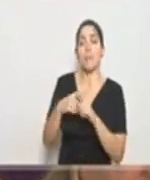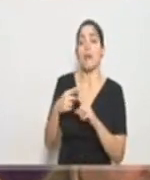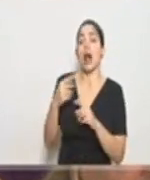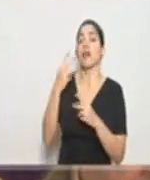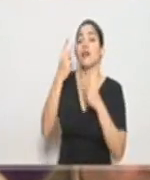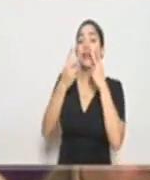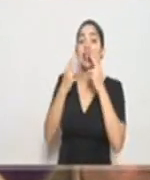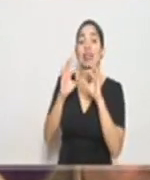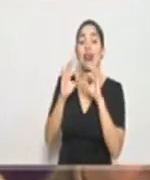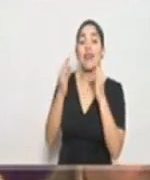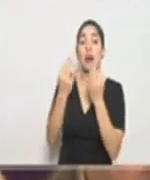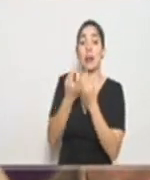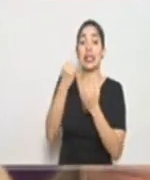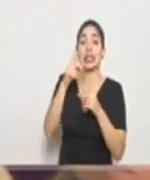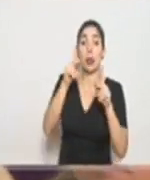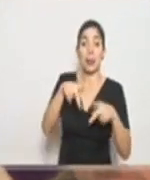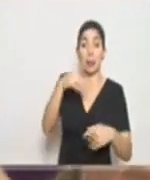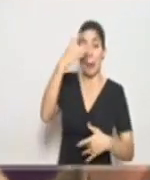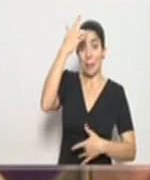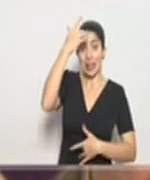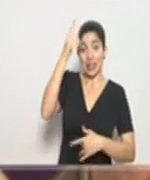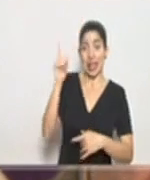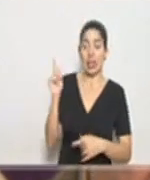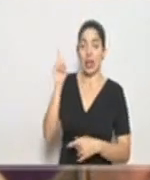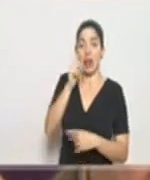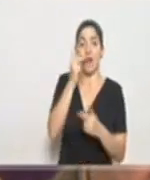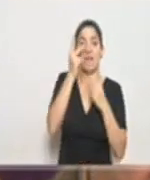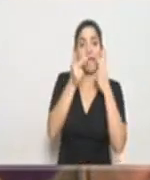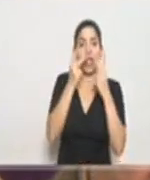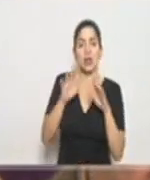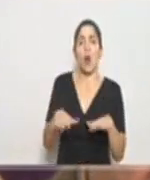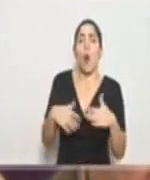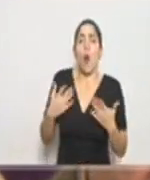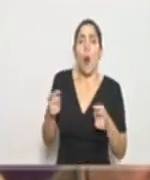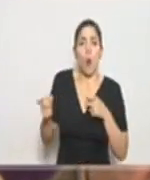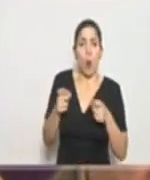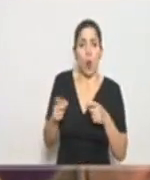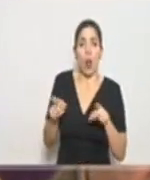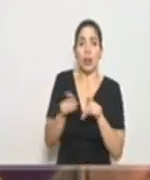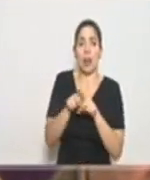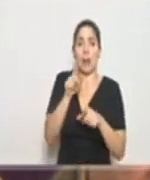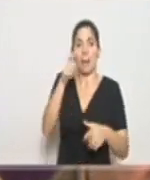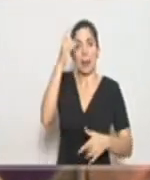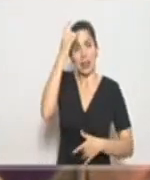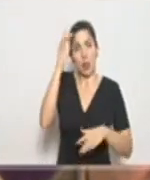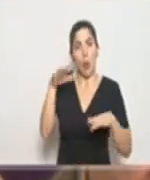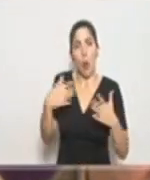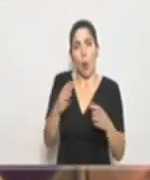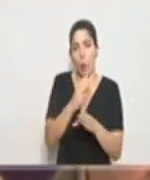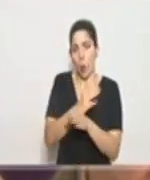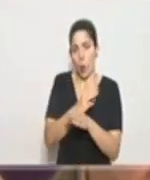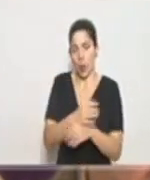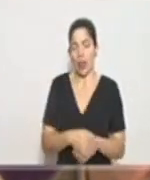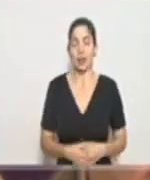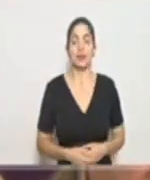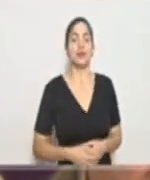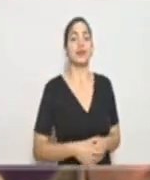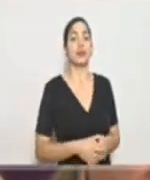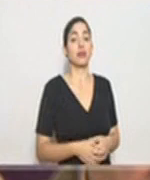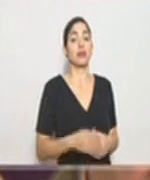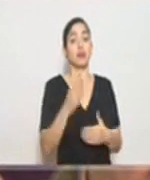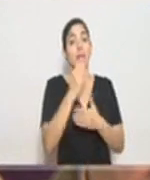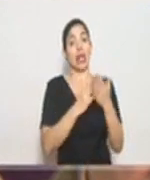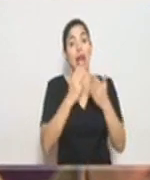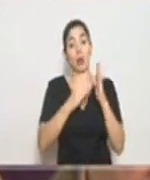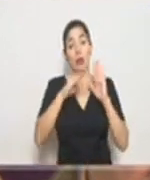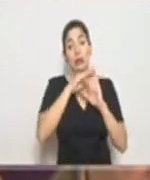visita de familiares a pacientes en hospitales inclusive el cuido de esos pacientes también? Bueno algunas